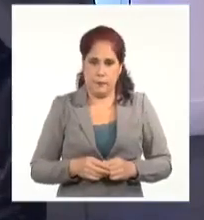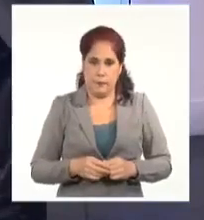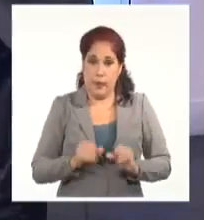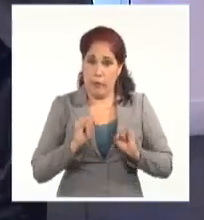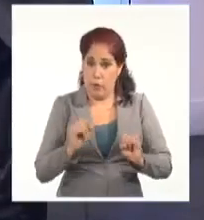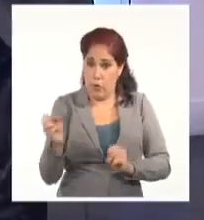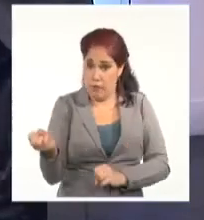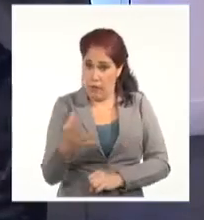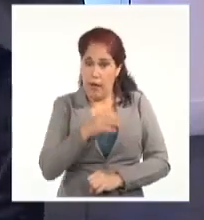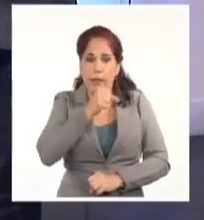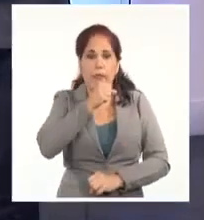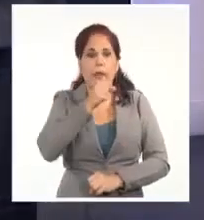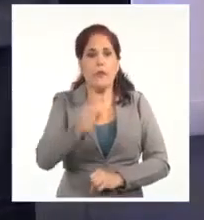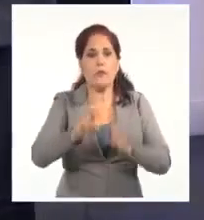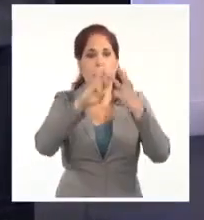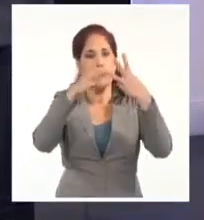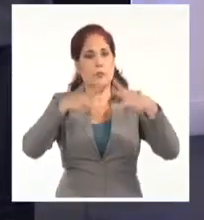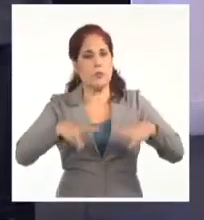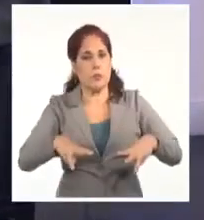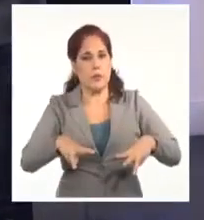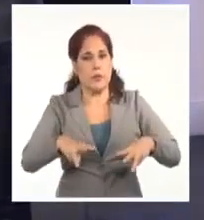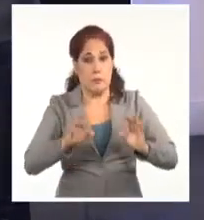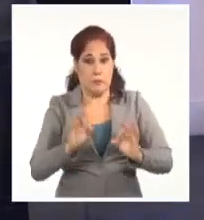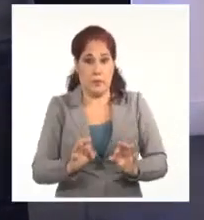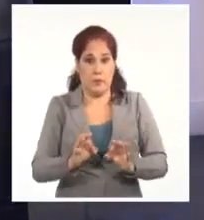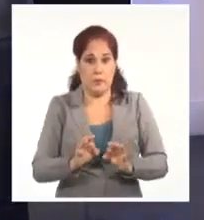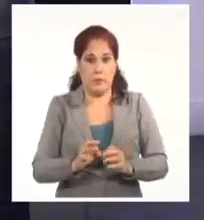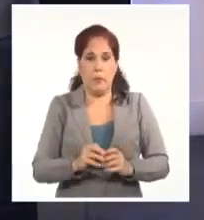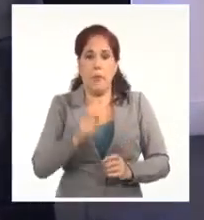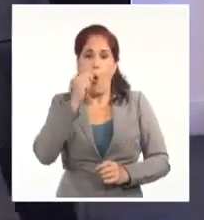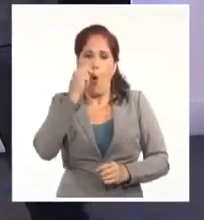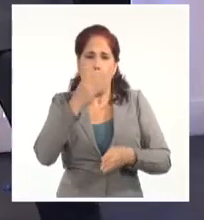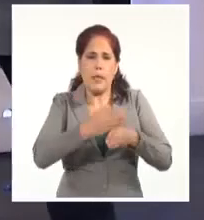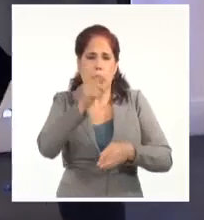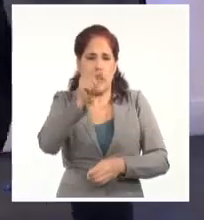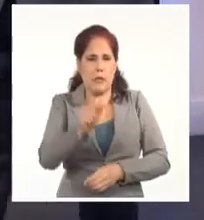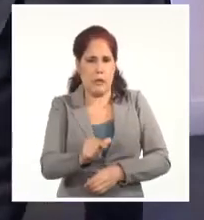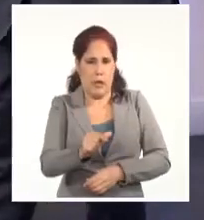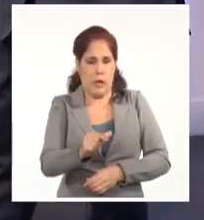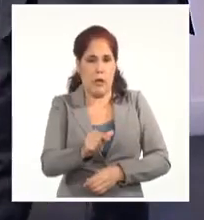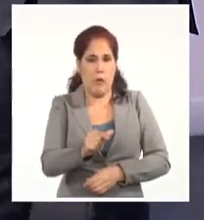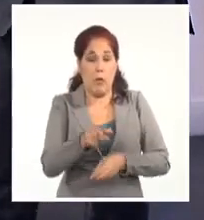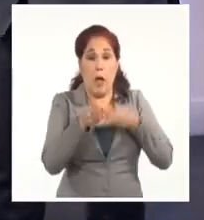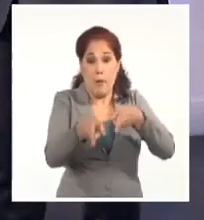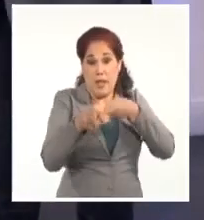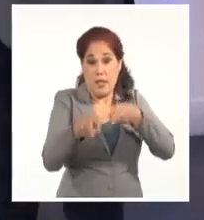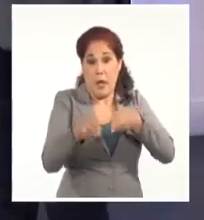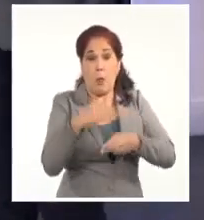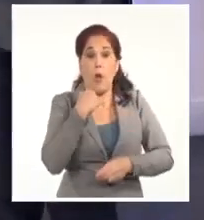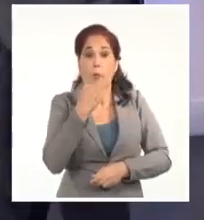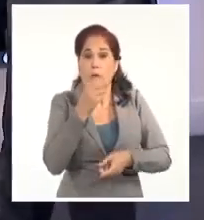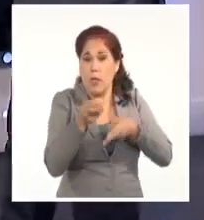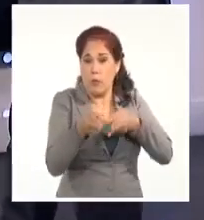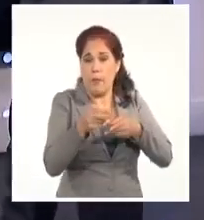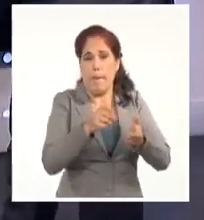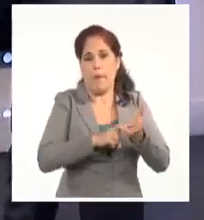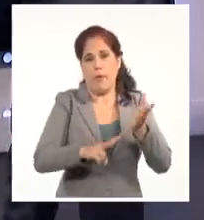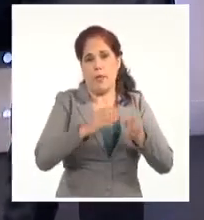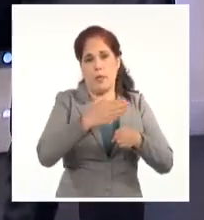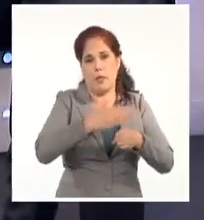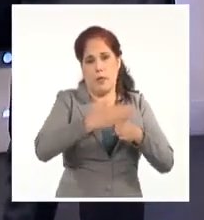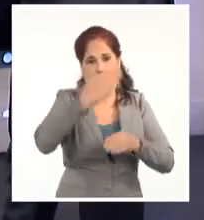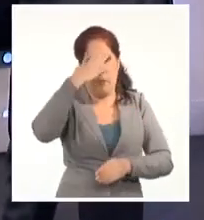denuncias en las redes sociales, en este caso sobre un santiaguero presuntamente asesinado por la policía en la provincia oriental.